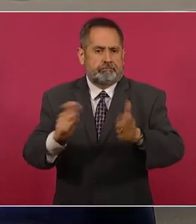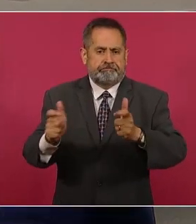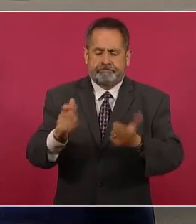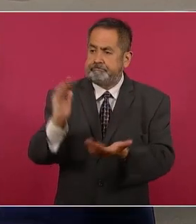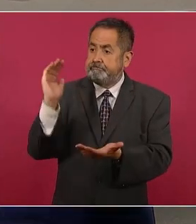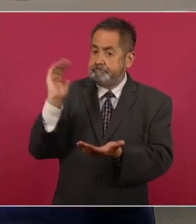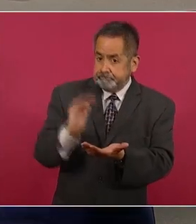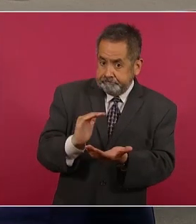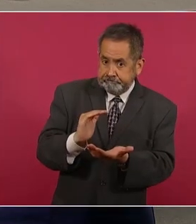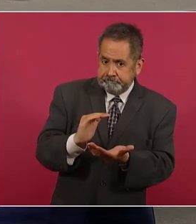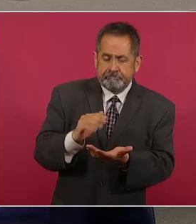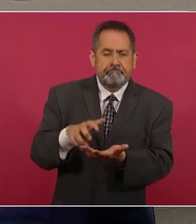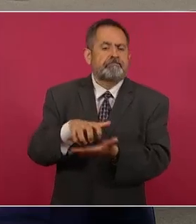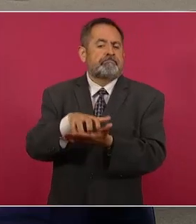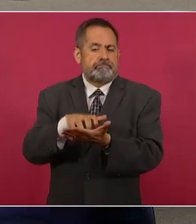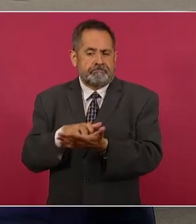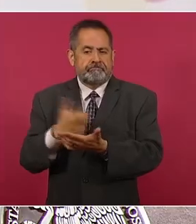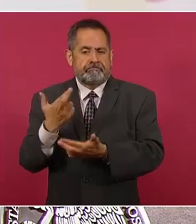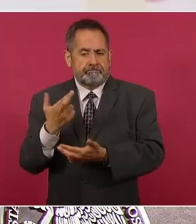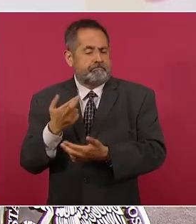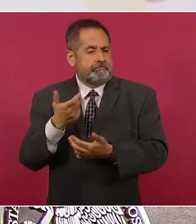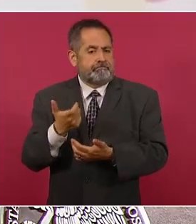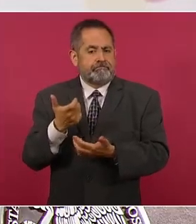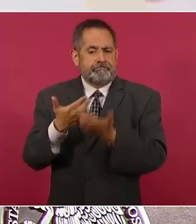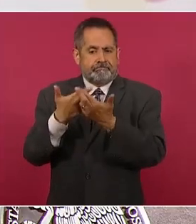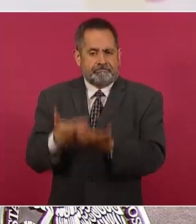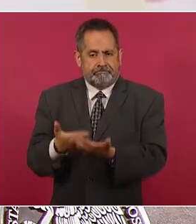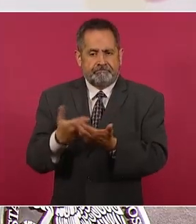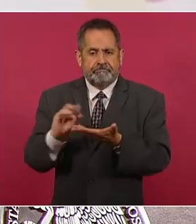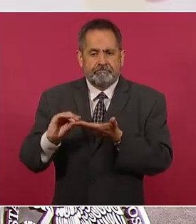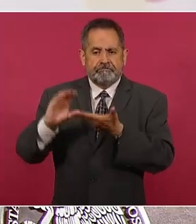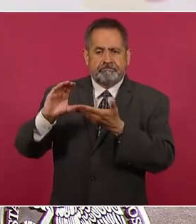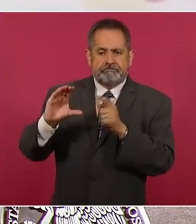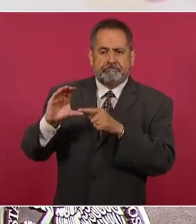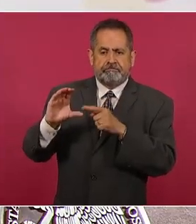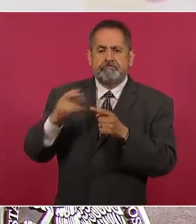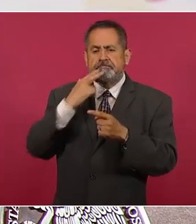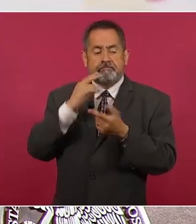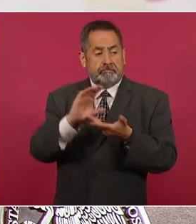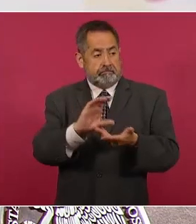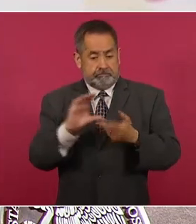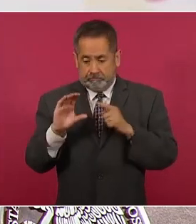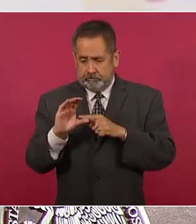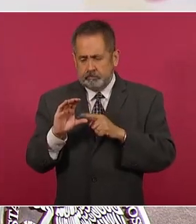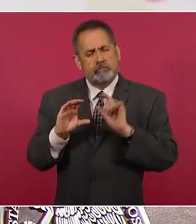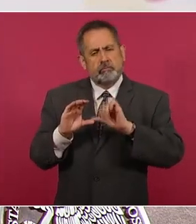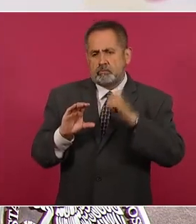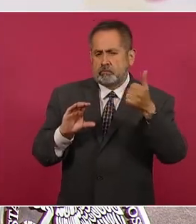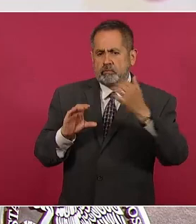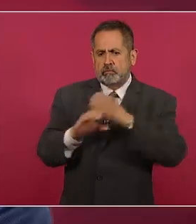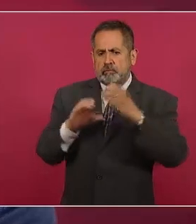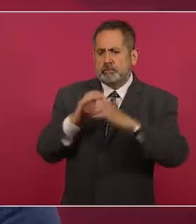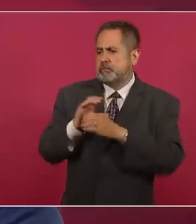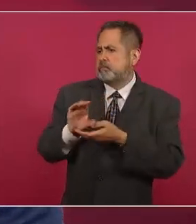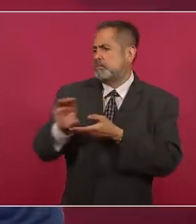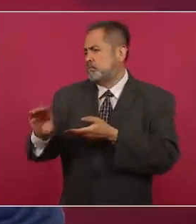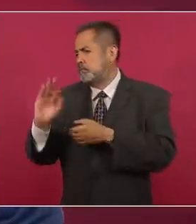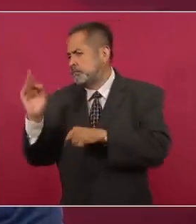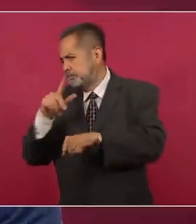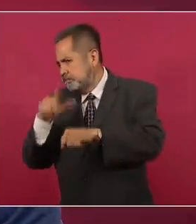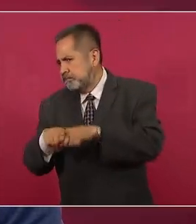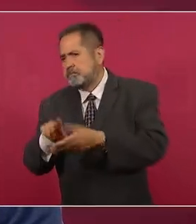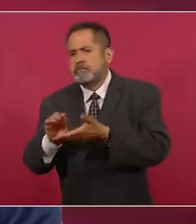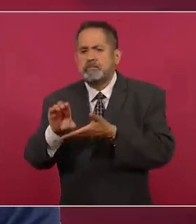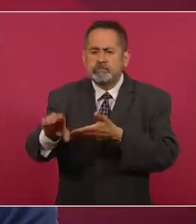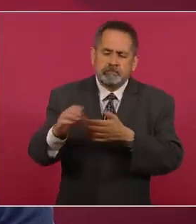garantizar que se disponga de recursos para otras inversiones en el ámbito tanto federal como